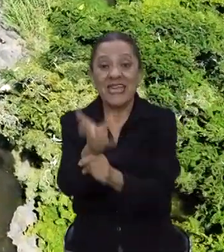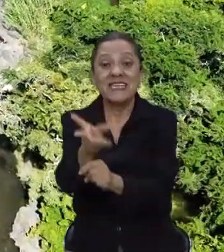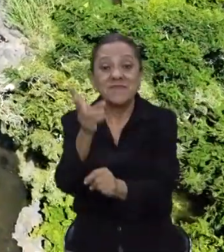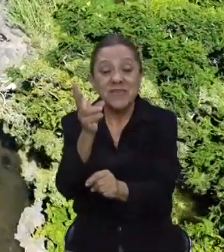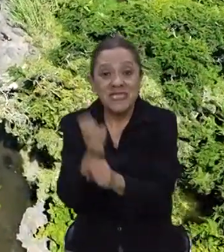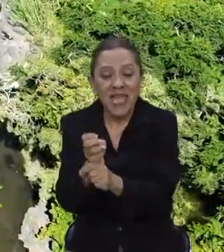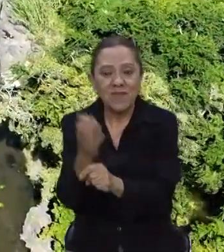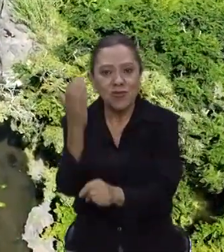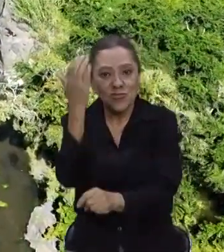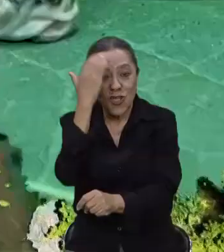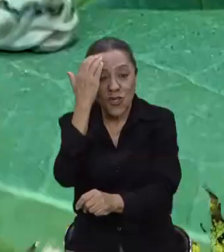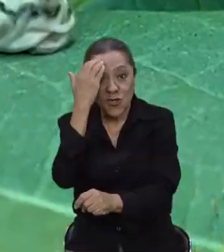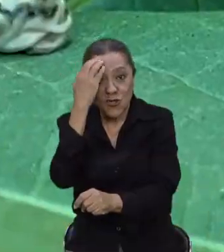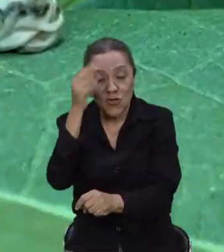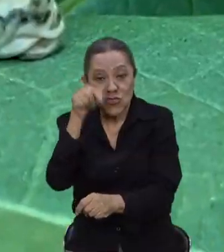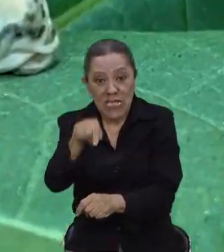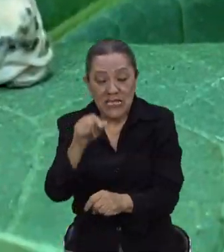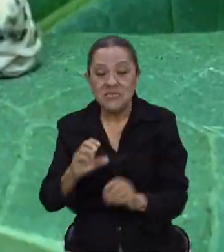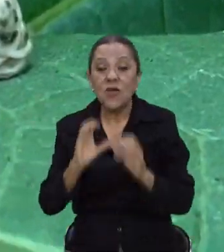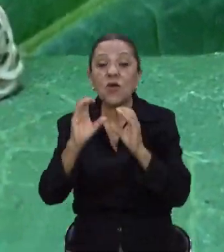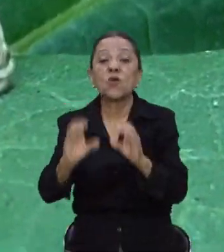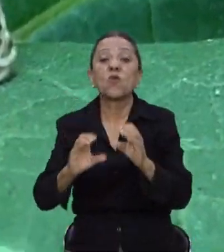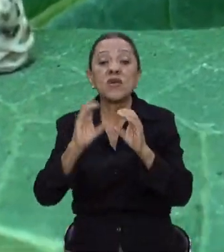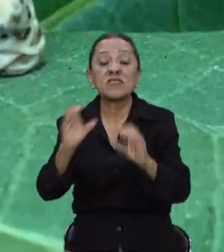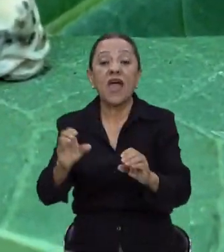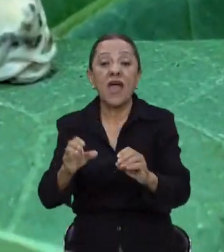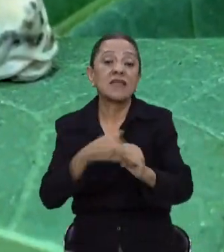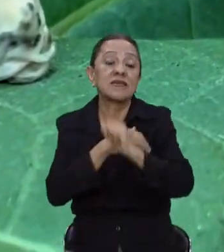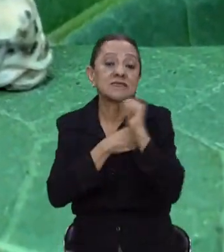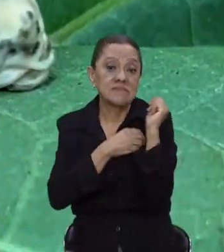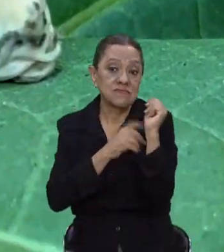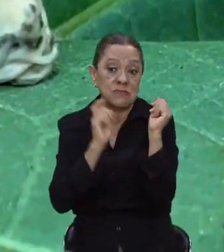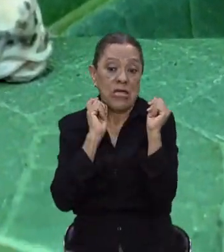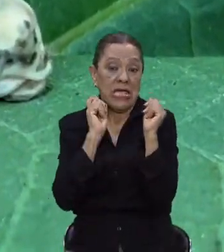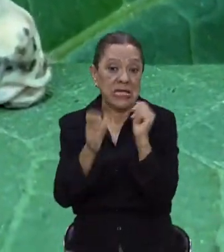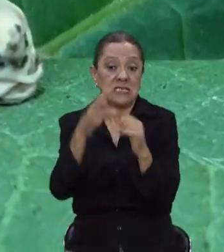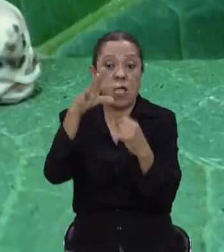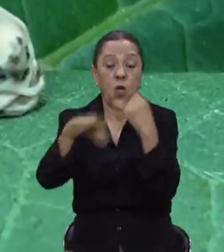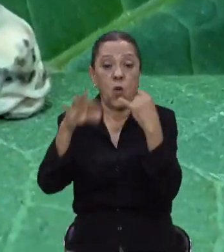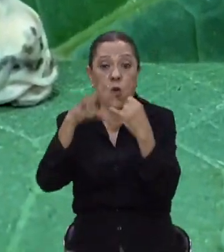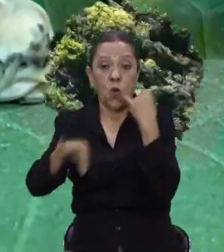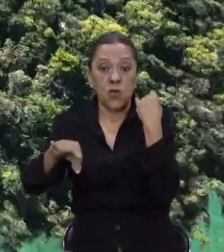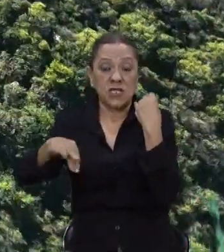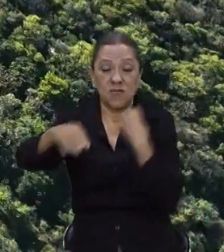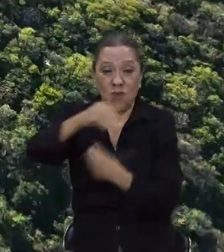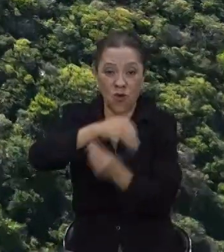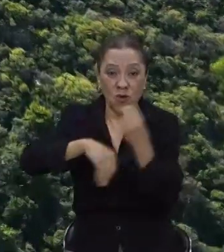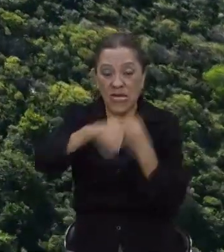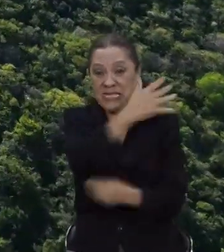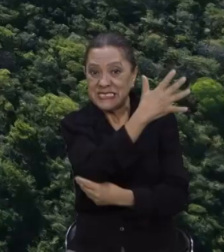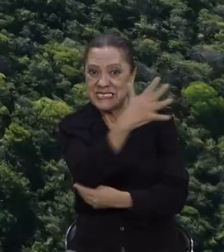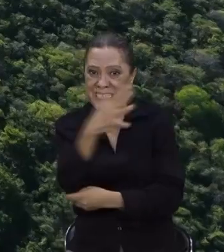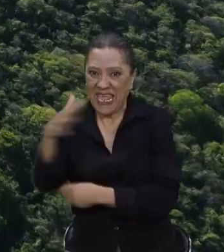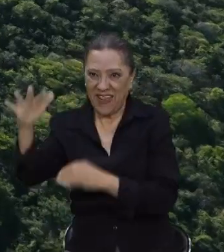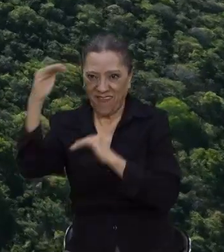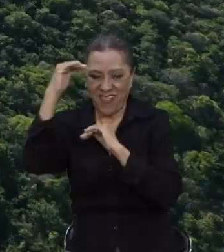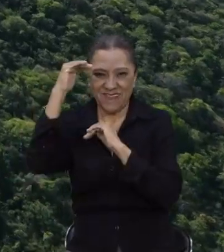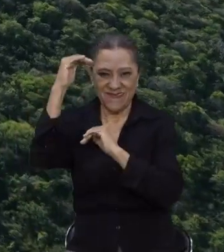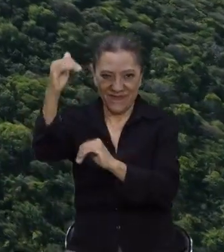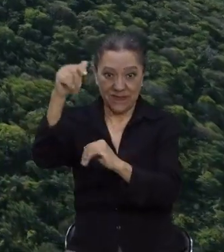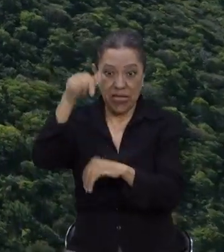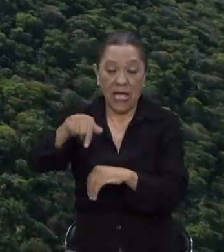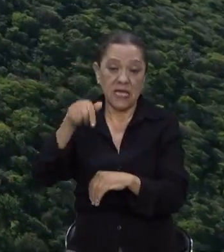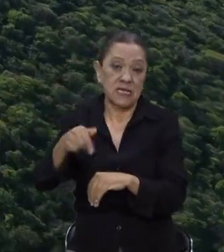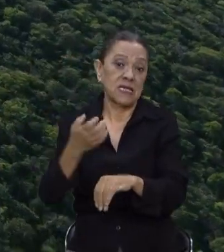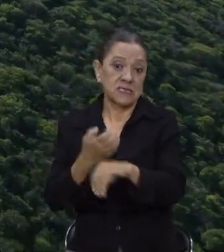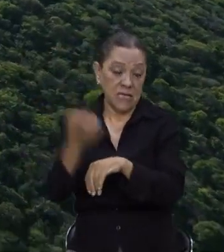conocer estas áreas naturales protegidas, a cuidarlas y a conservarlas, porque son nuestros últimos remanentes de selva baja caducifolia que se